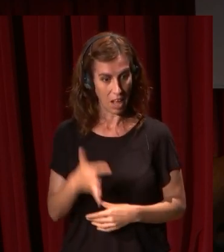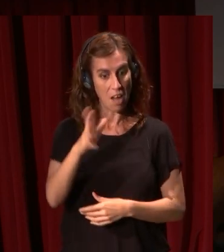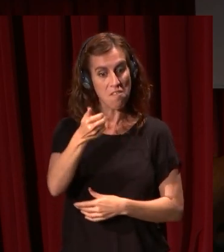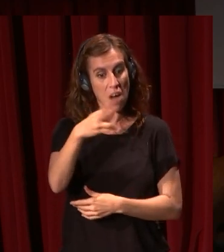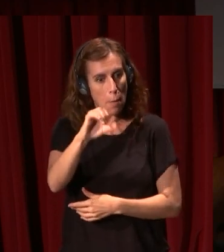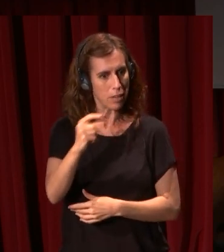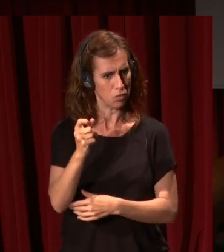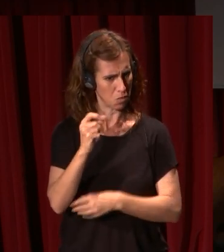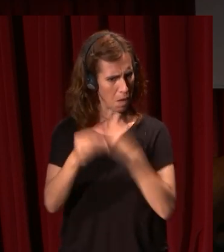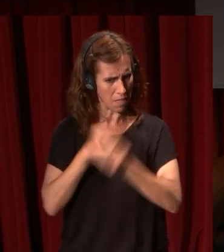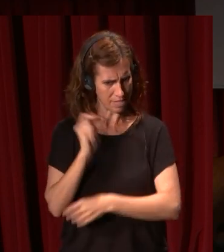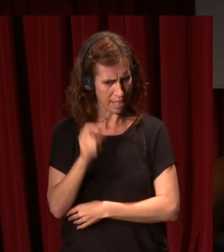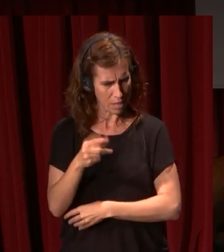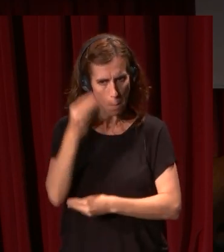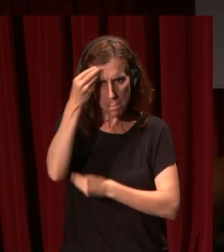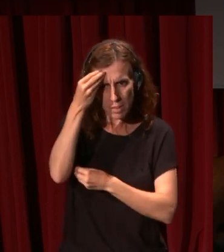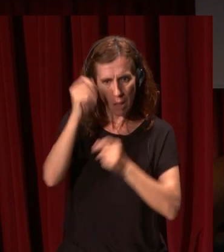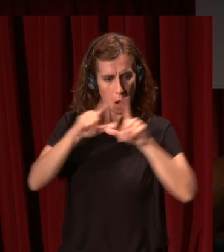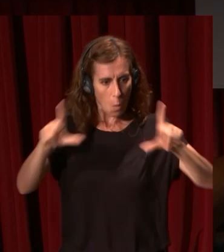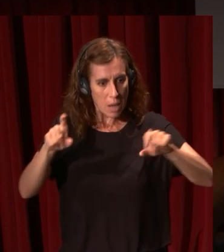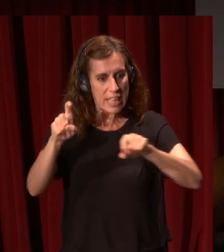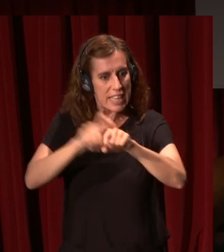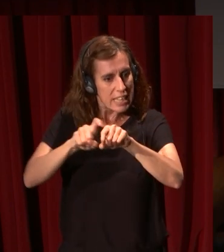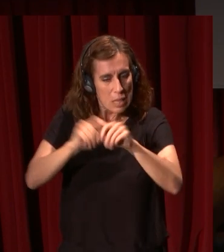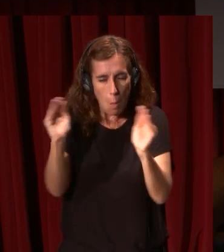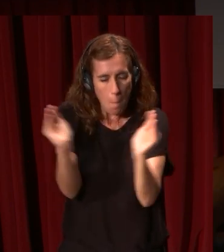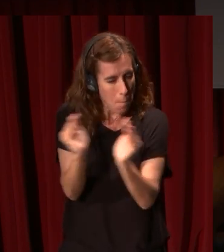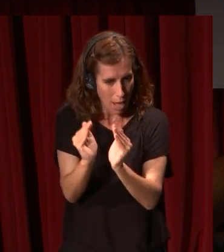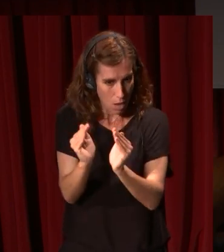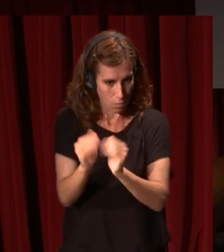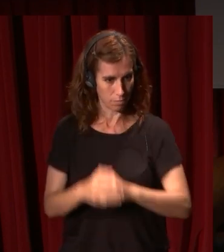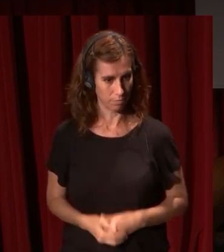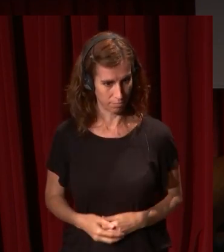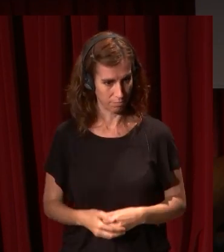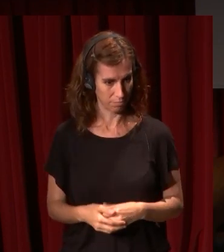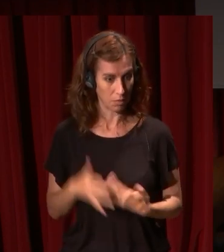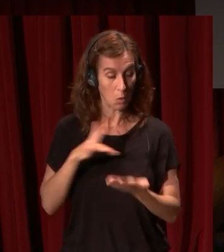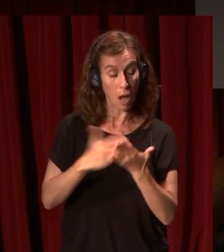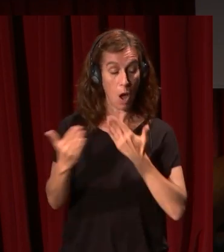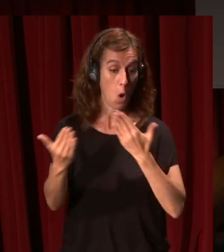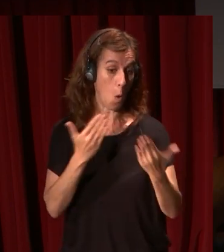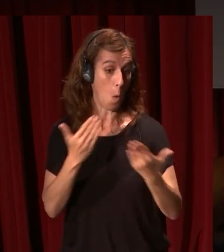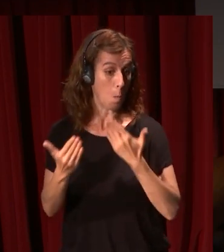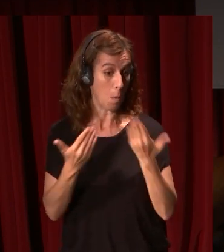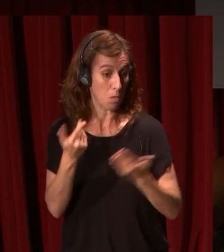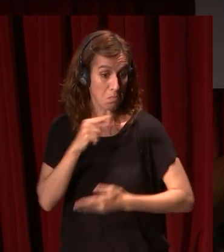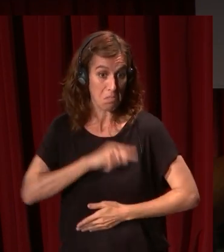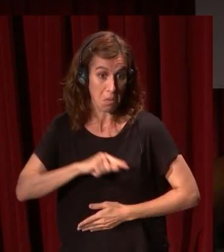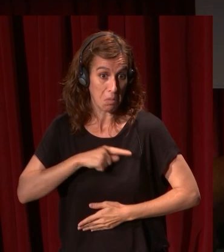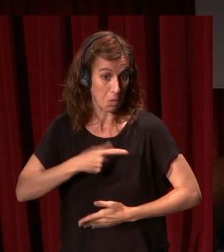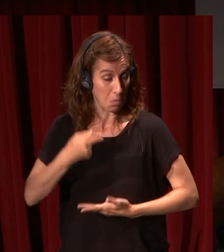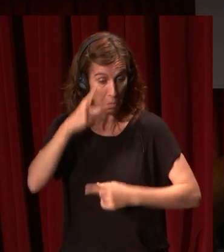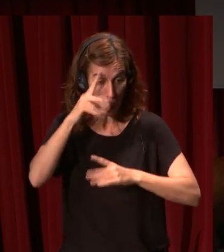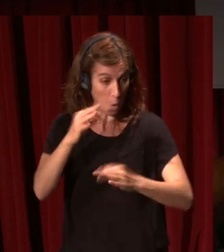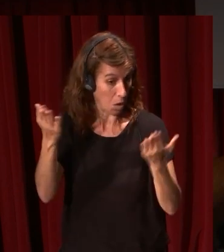especialistas han pensado que este cuadro es ese tipo de pintura es muy pequeño y por lo tanto hubiese sido una comparación que no tendría mucho sentido porque es